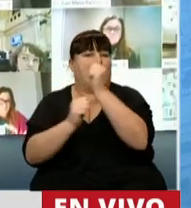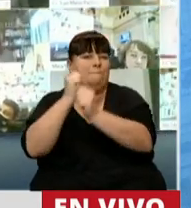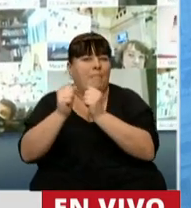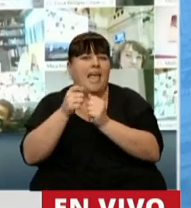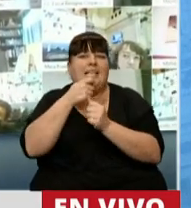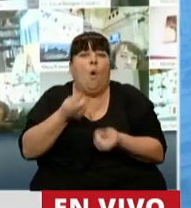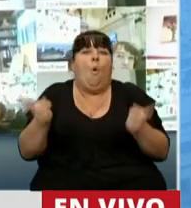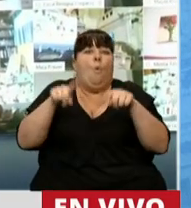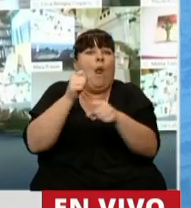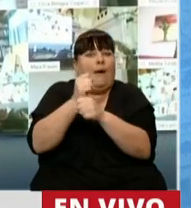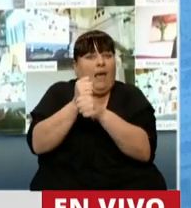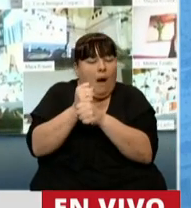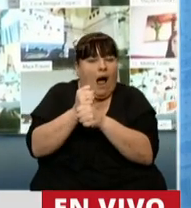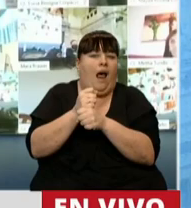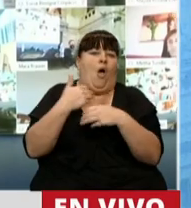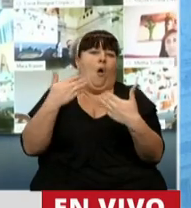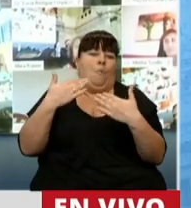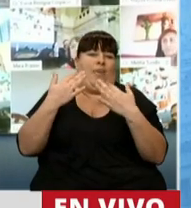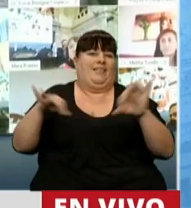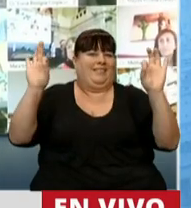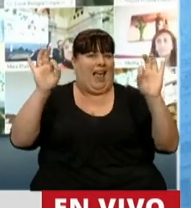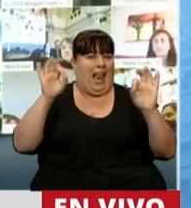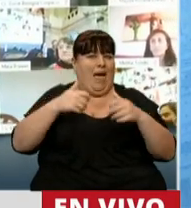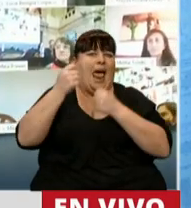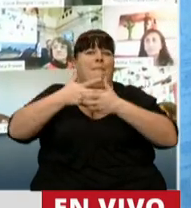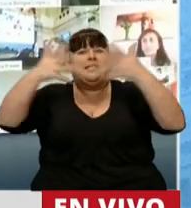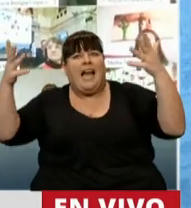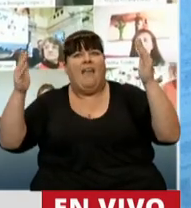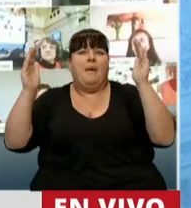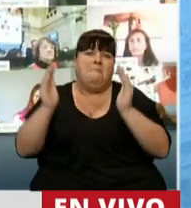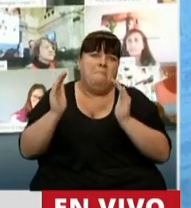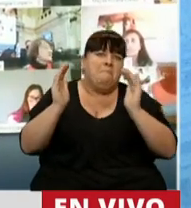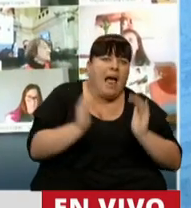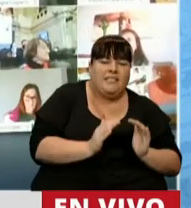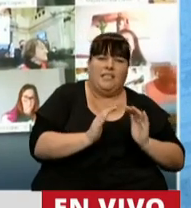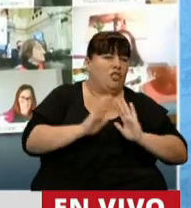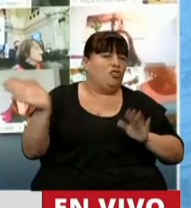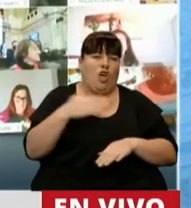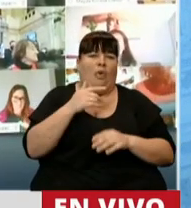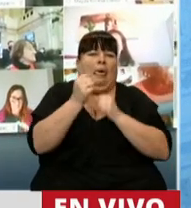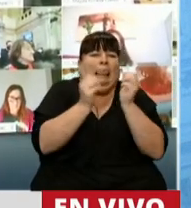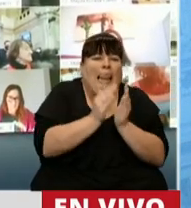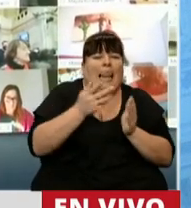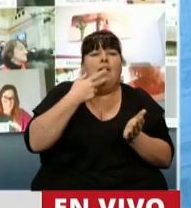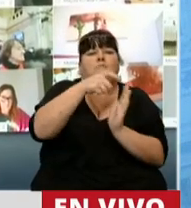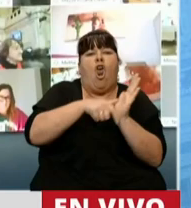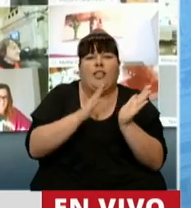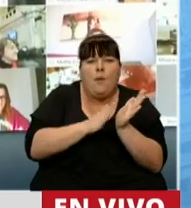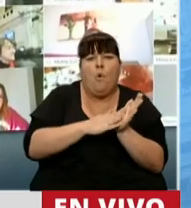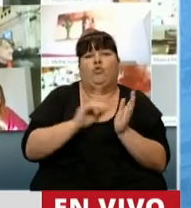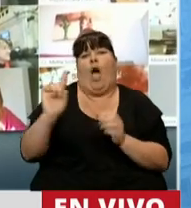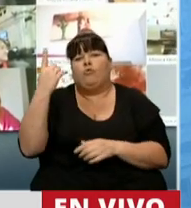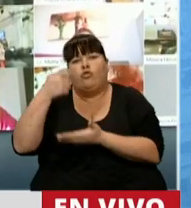que están volviendo a la actividad puedan sobrevivir sean grandes medianas pequeñas micros monotributistas